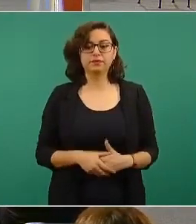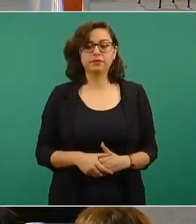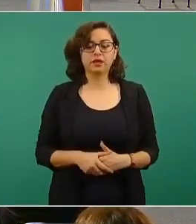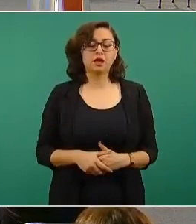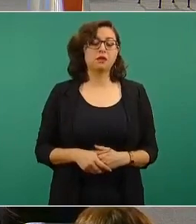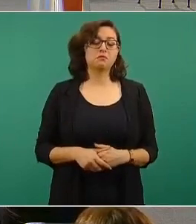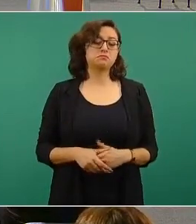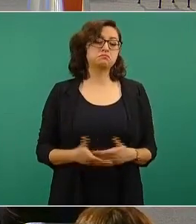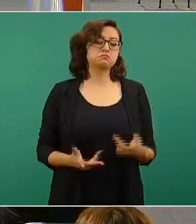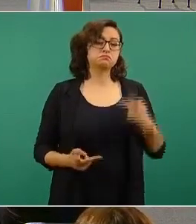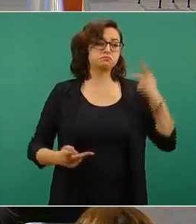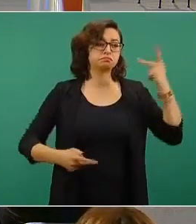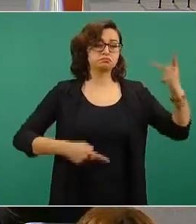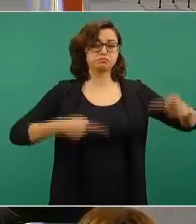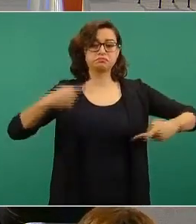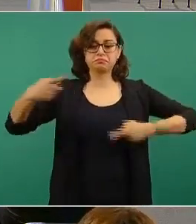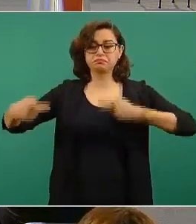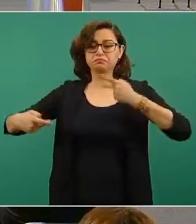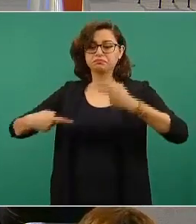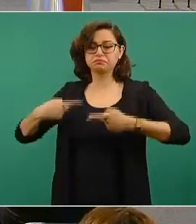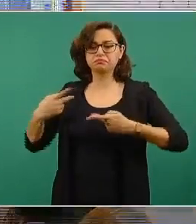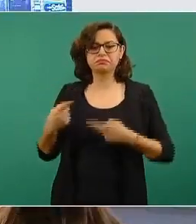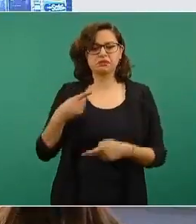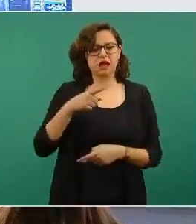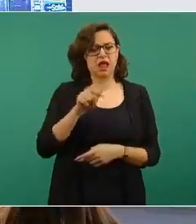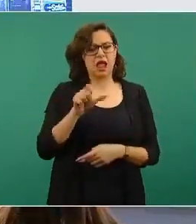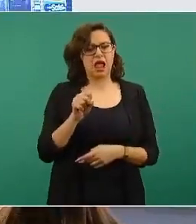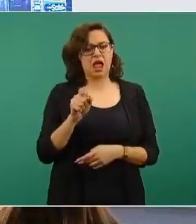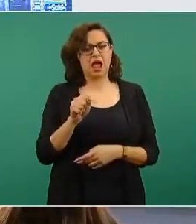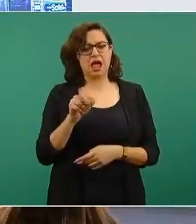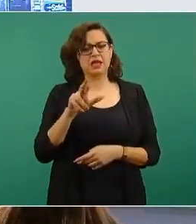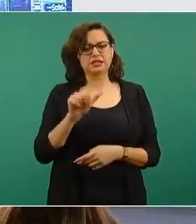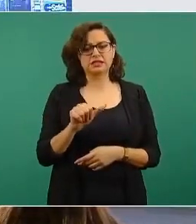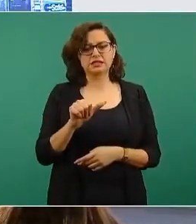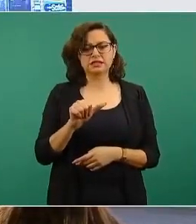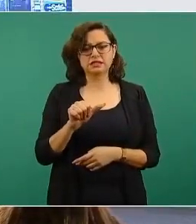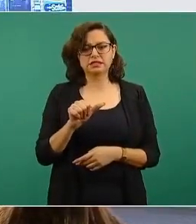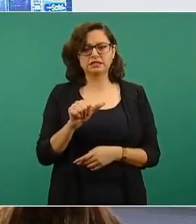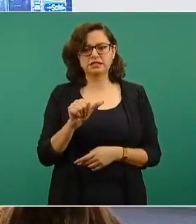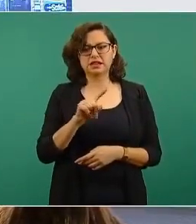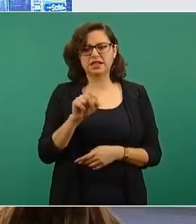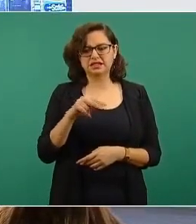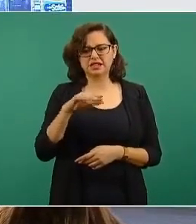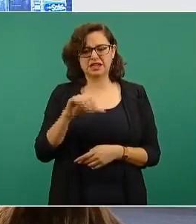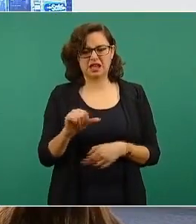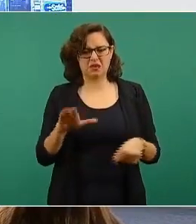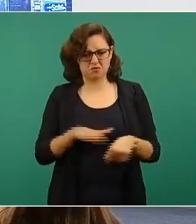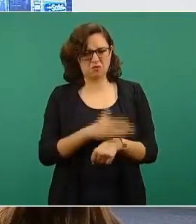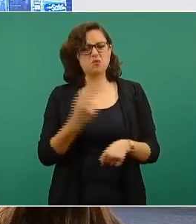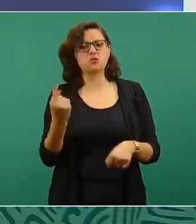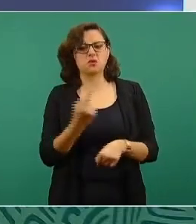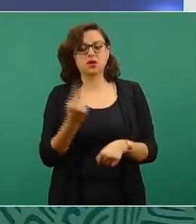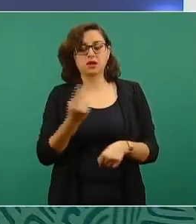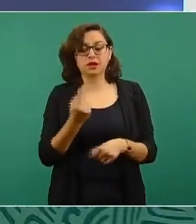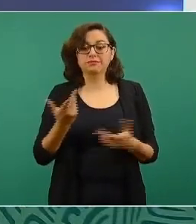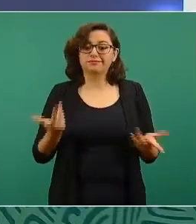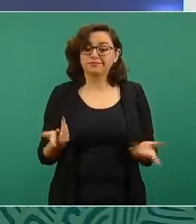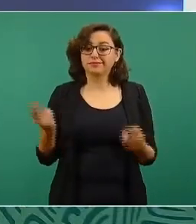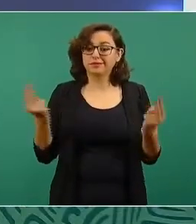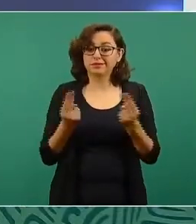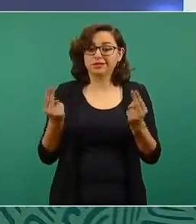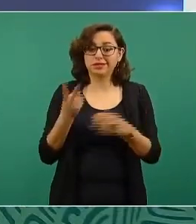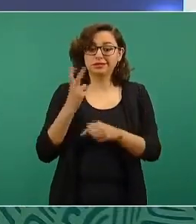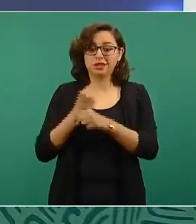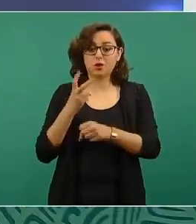por qué AstraZeneca, porque necesitábamos la segunda dosis y esa fue la prioridad para